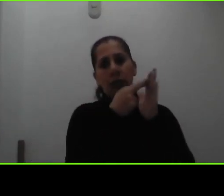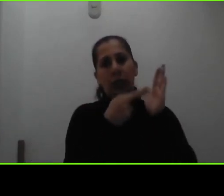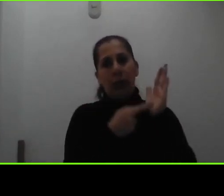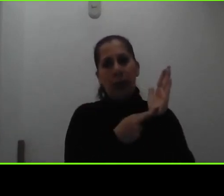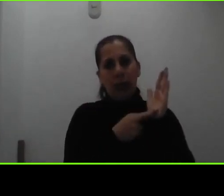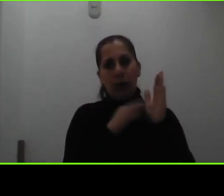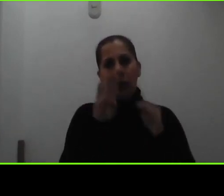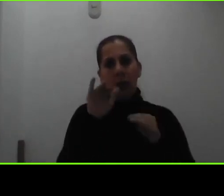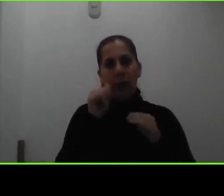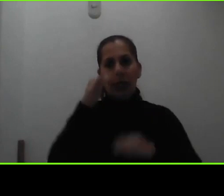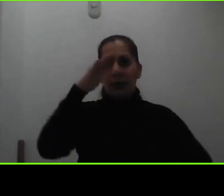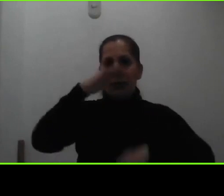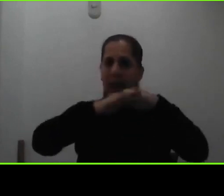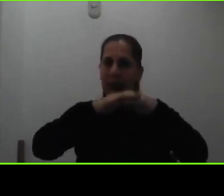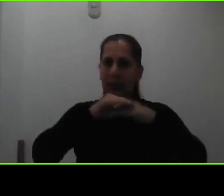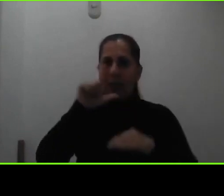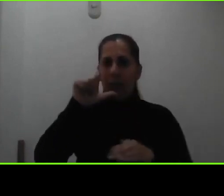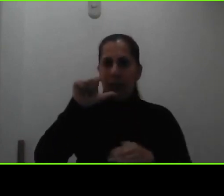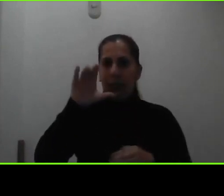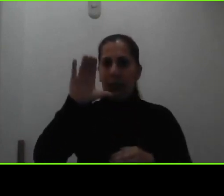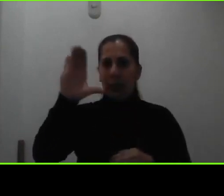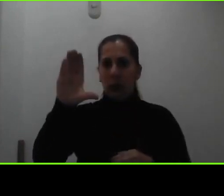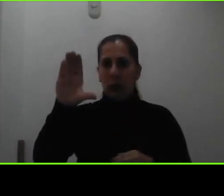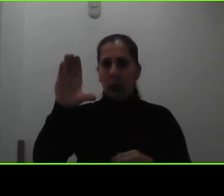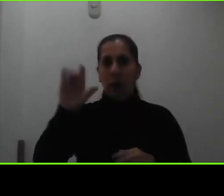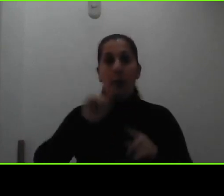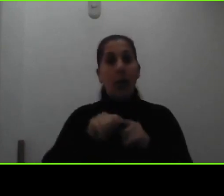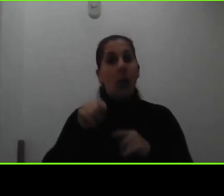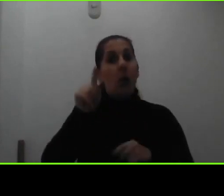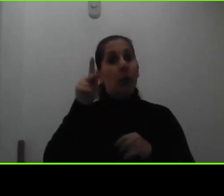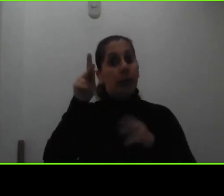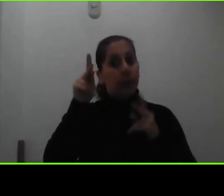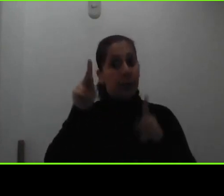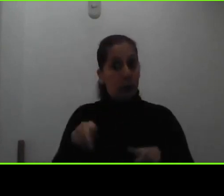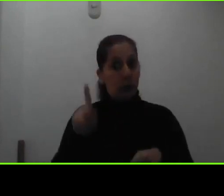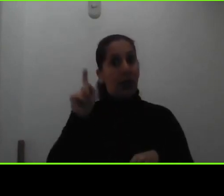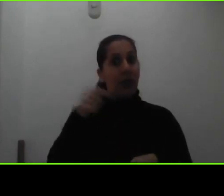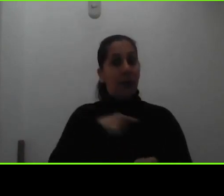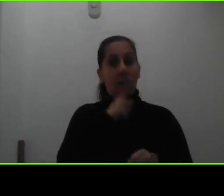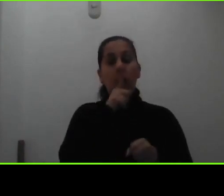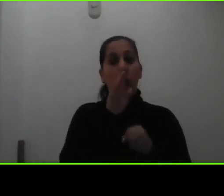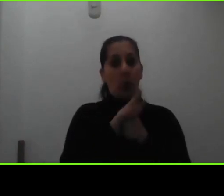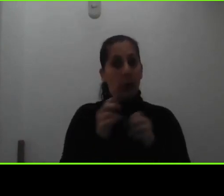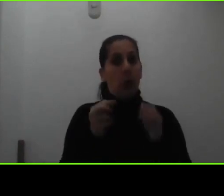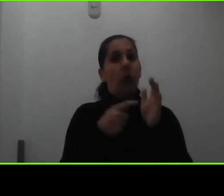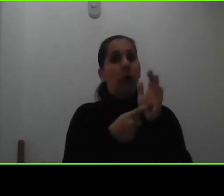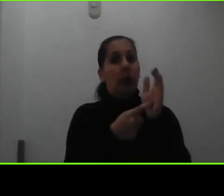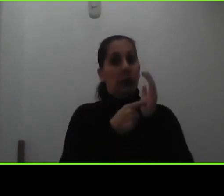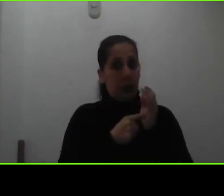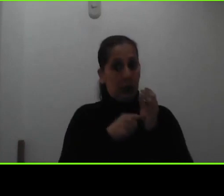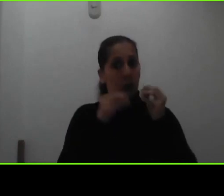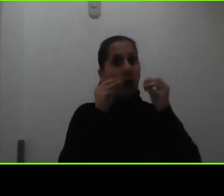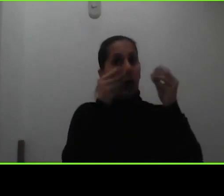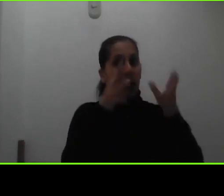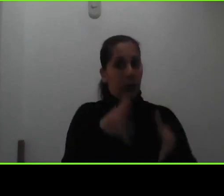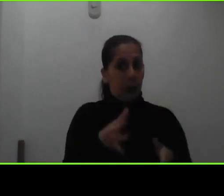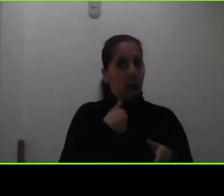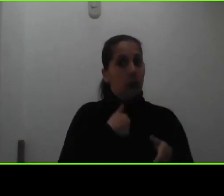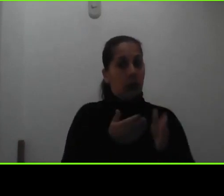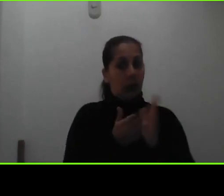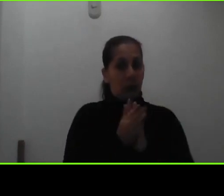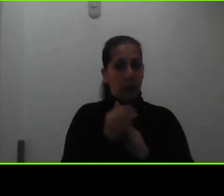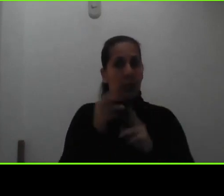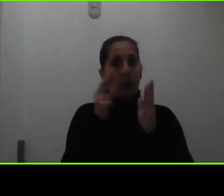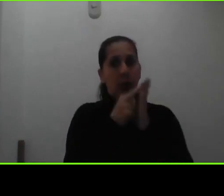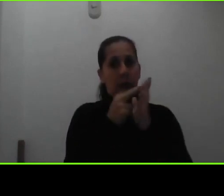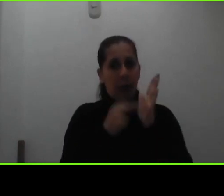nivel de licenciatura siempre y cuando la persona cumpla con los requisitos académicos que establece el reglamento de becas y siempre y cuando mantenga la misma